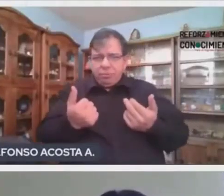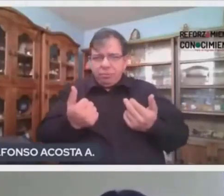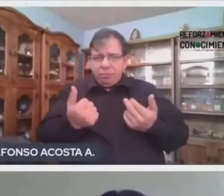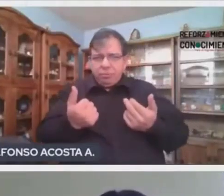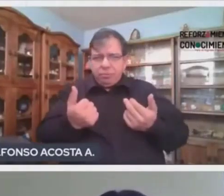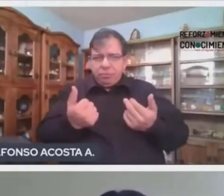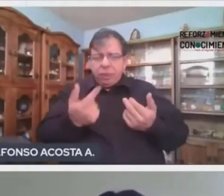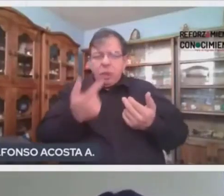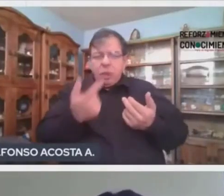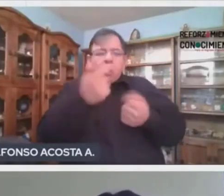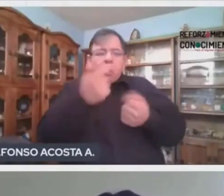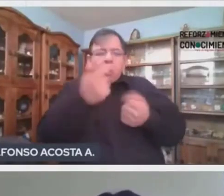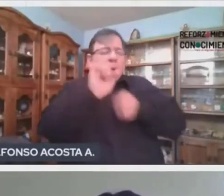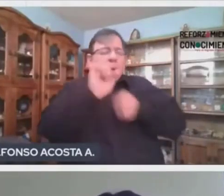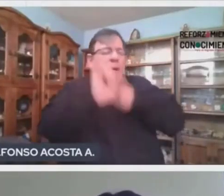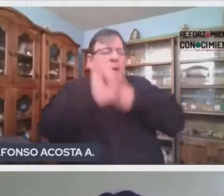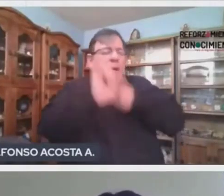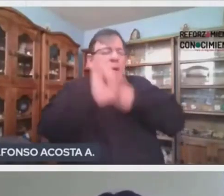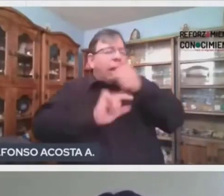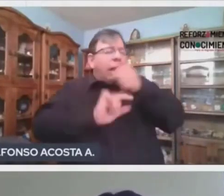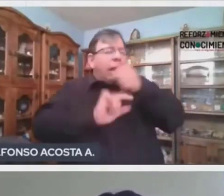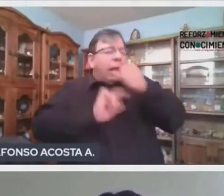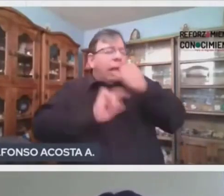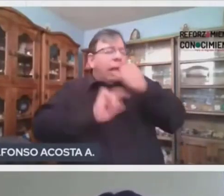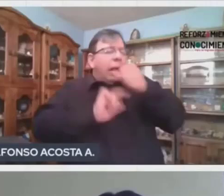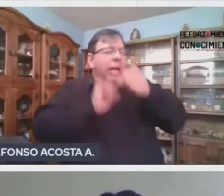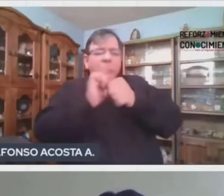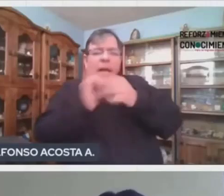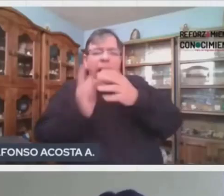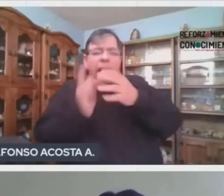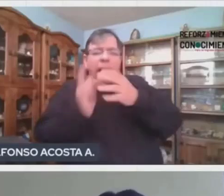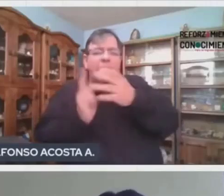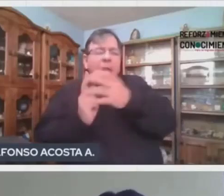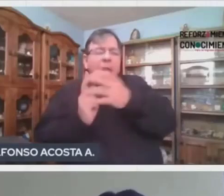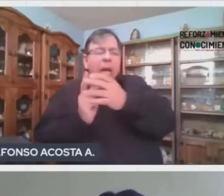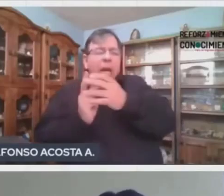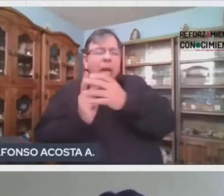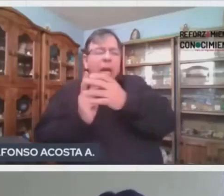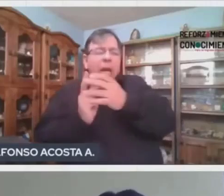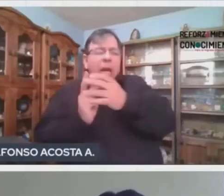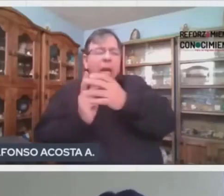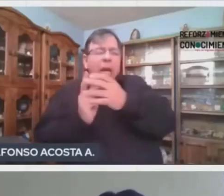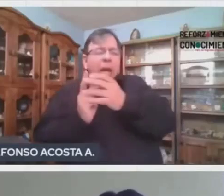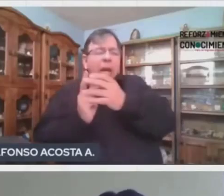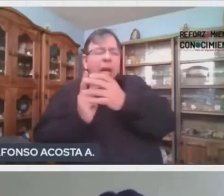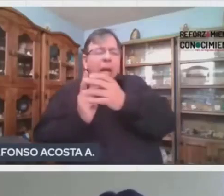población de otra especie se altera la cadena trófica y con ella también el ecosistema.